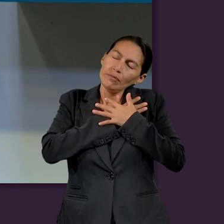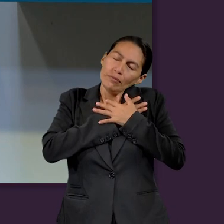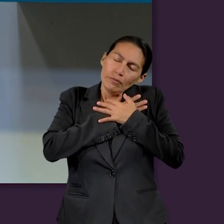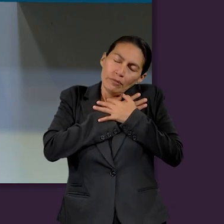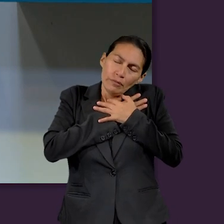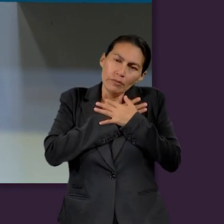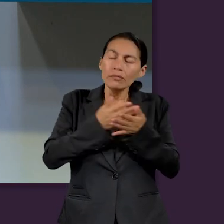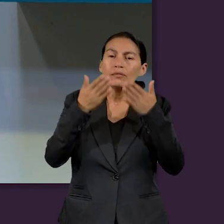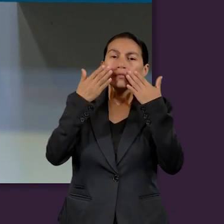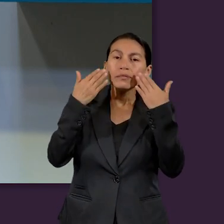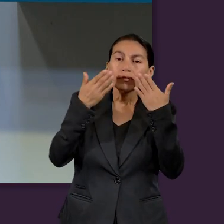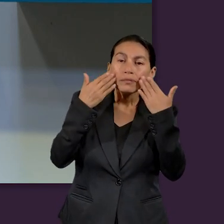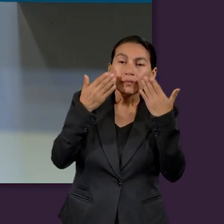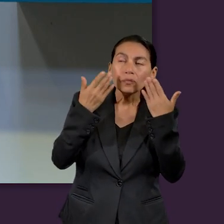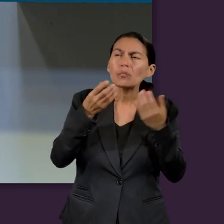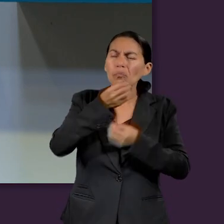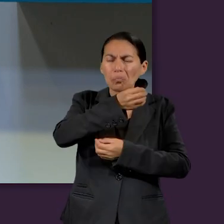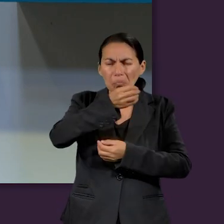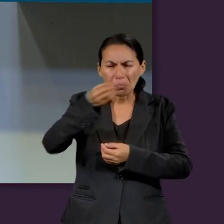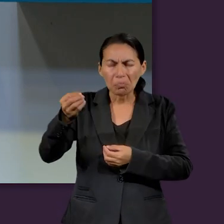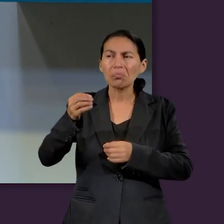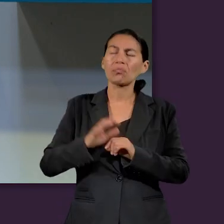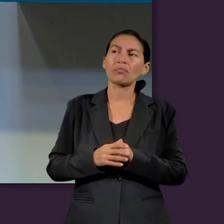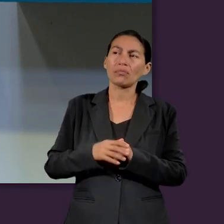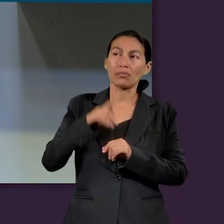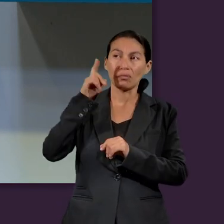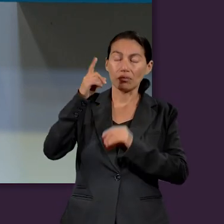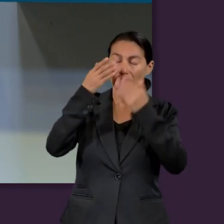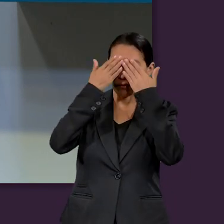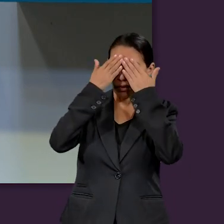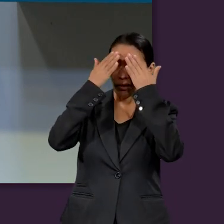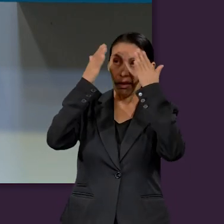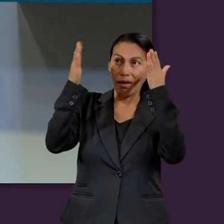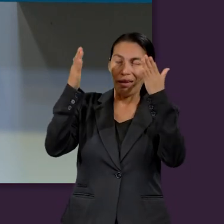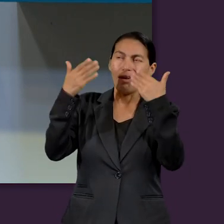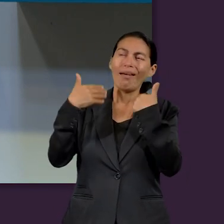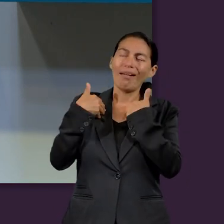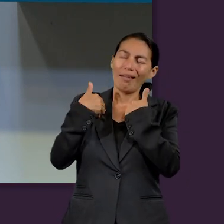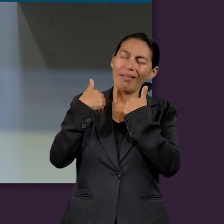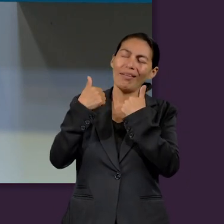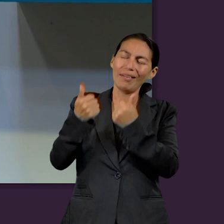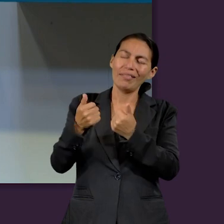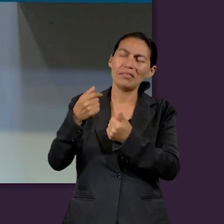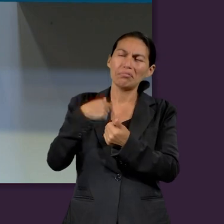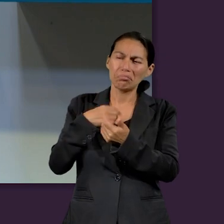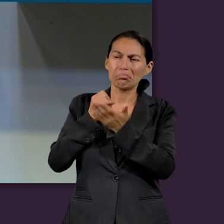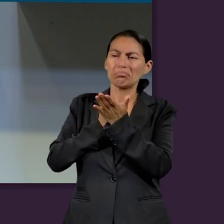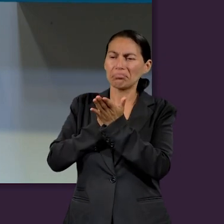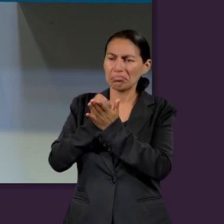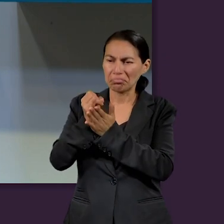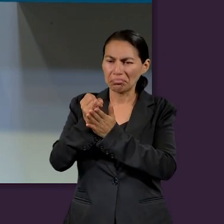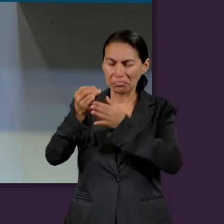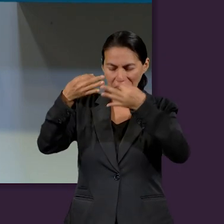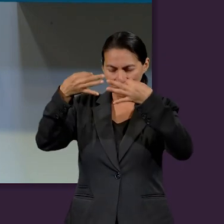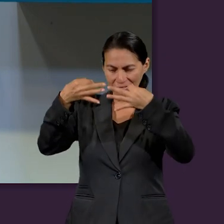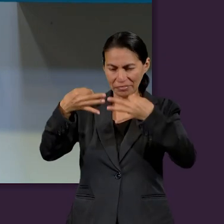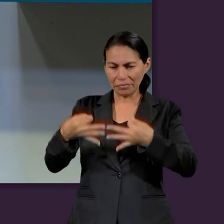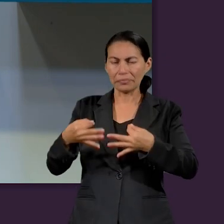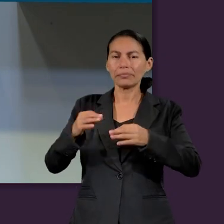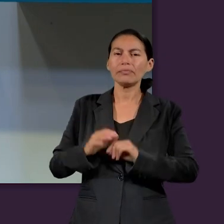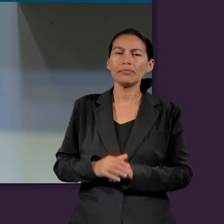amor, un Dios de misericordia, un Dios de orden y que me ayuda a entender y a dar pasos